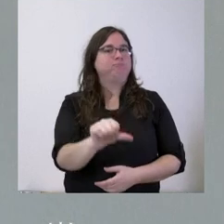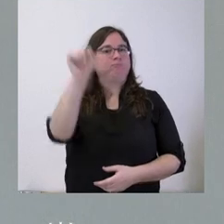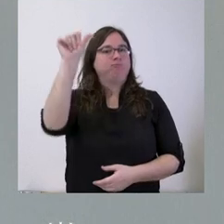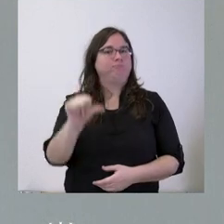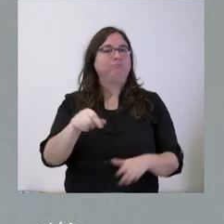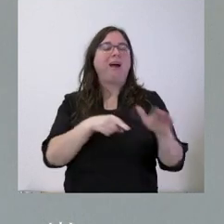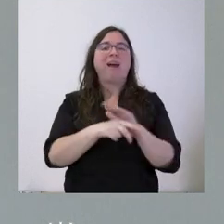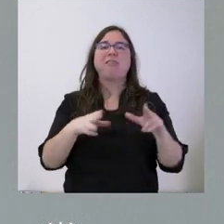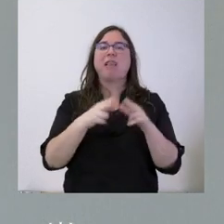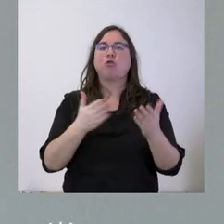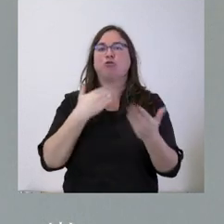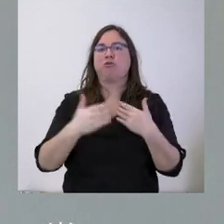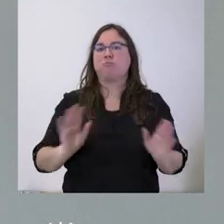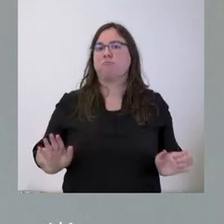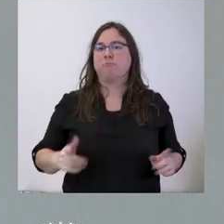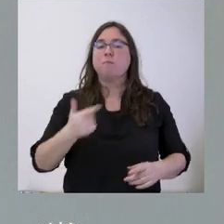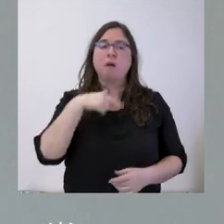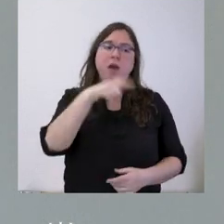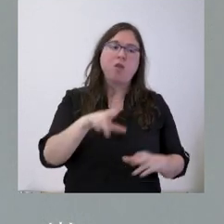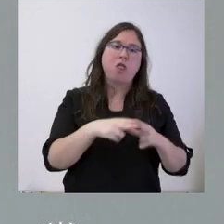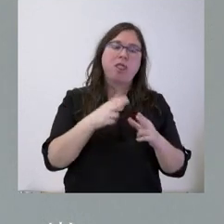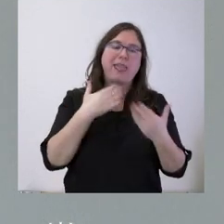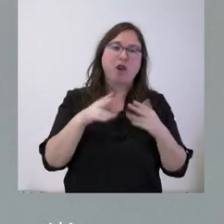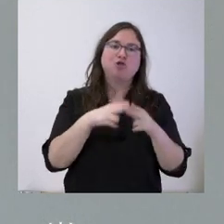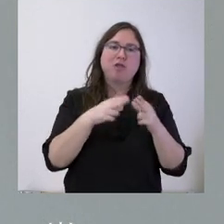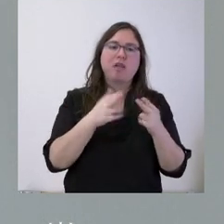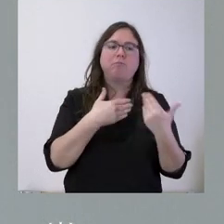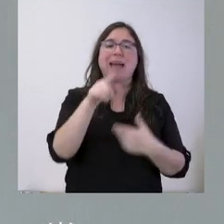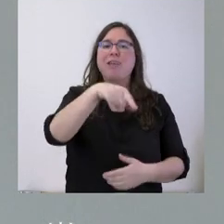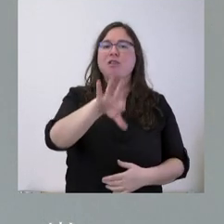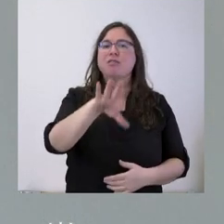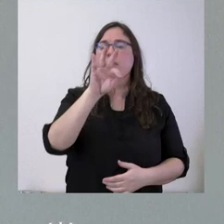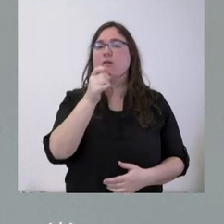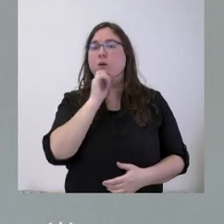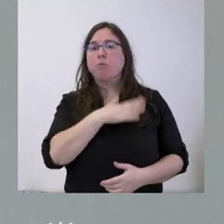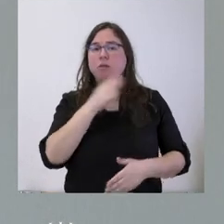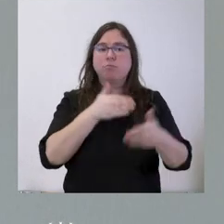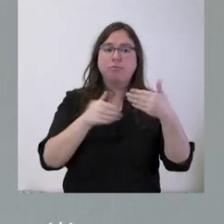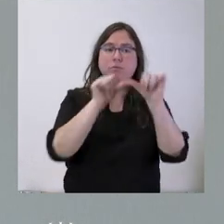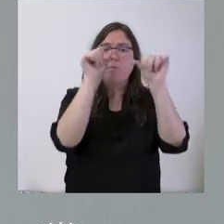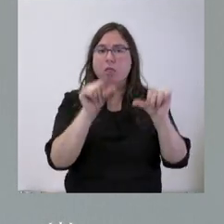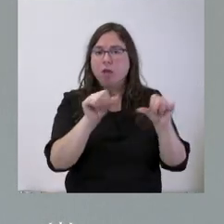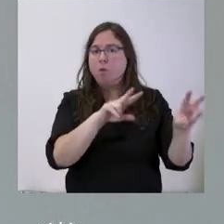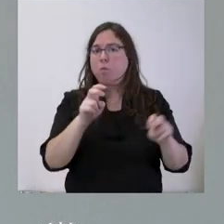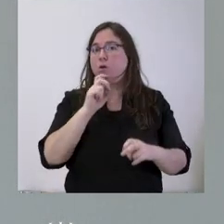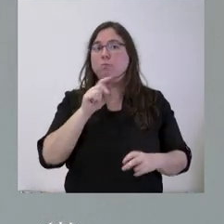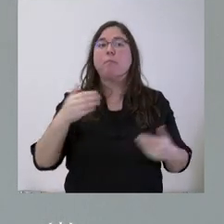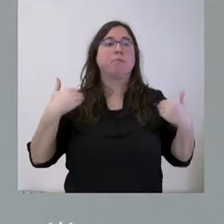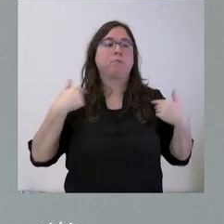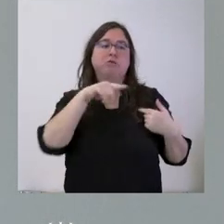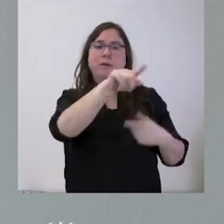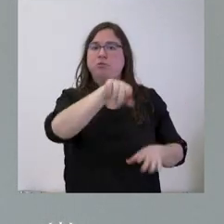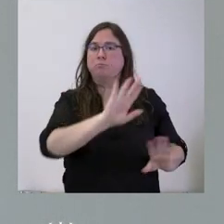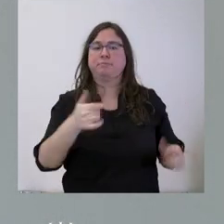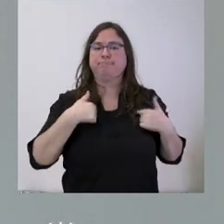del diálogo social y que sean ellos los que tomen las decisiones en torno a cómo quieren que sea el modelo, que depende exclusivamente de ellos. Y